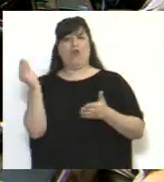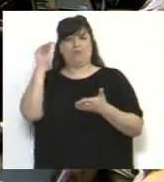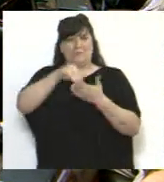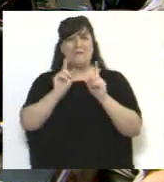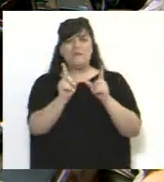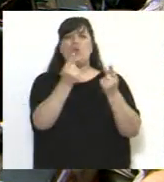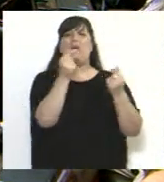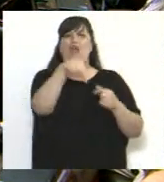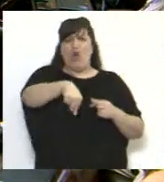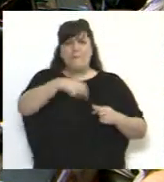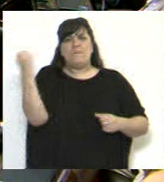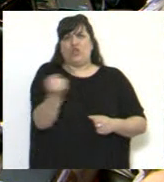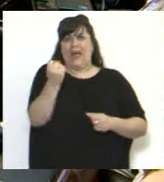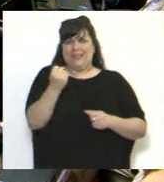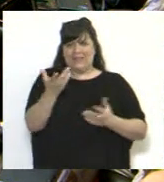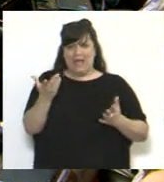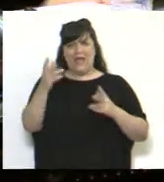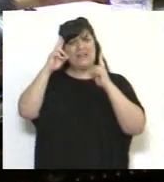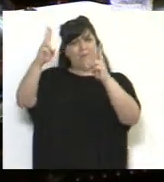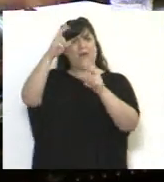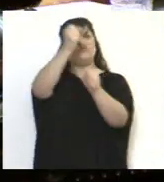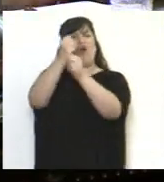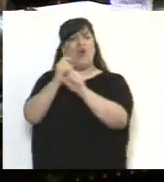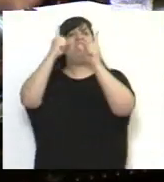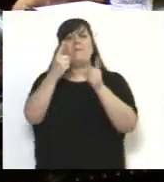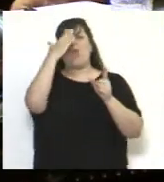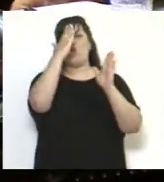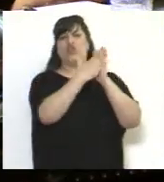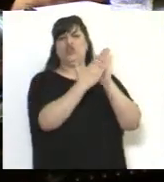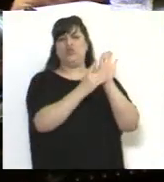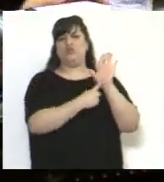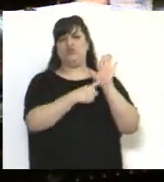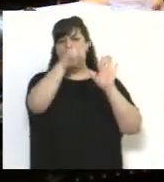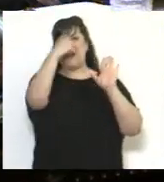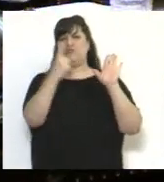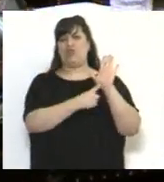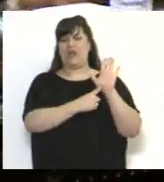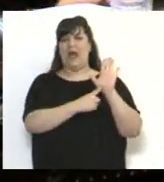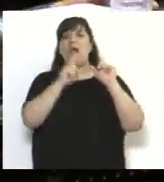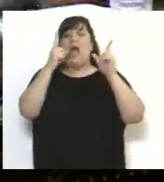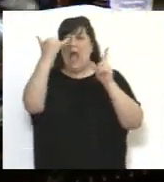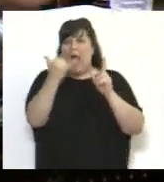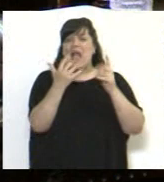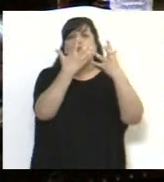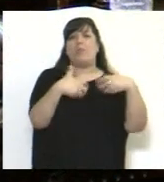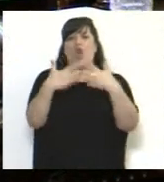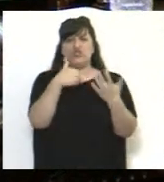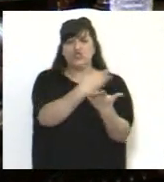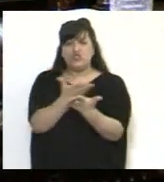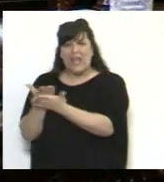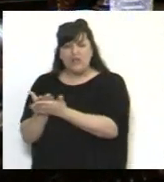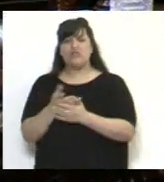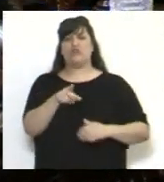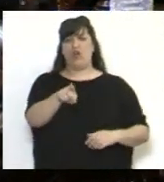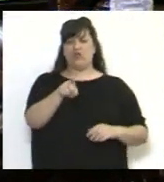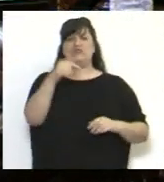que dijo ella que están en juego, está en juego la constitución nacional, porque hay proyectos que están, sobre todo están los